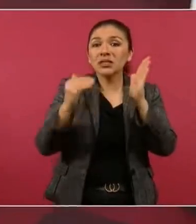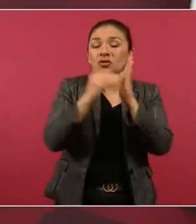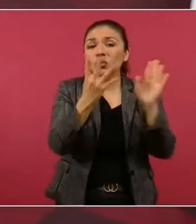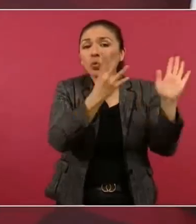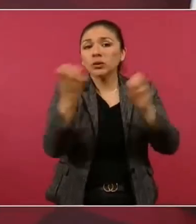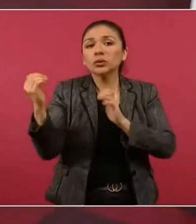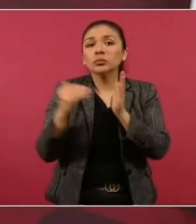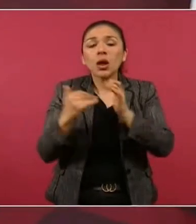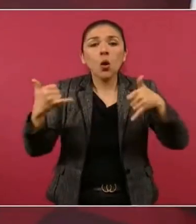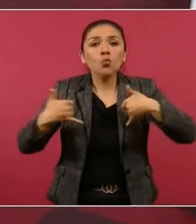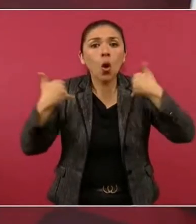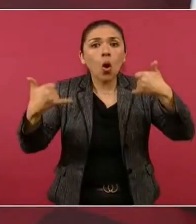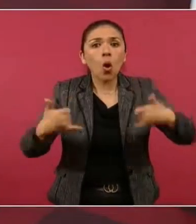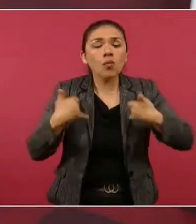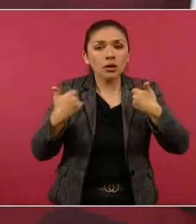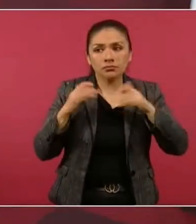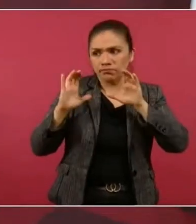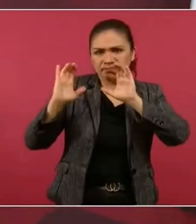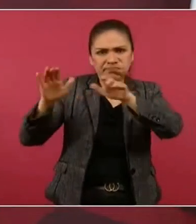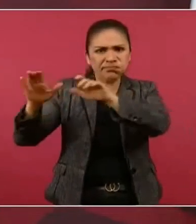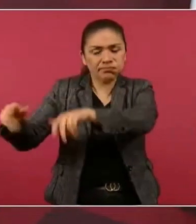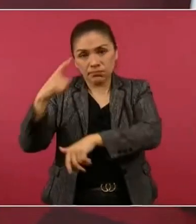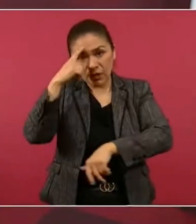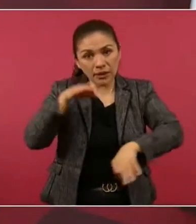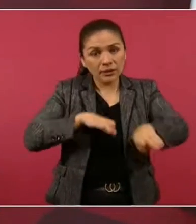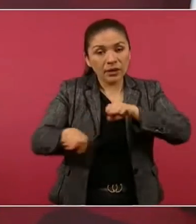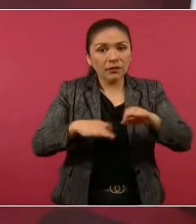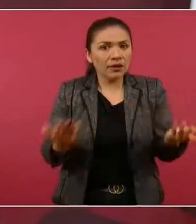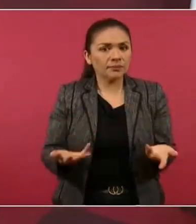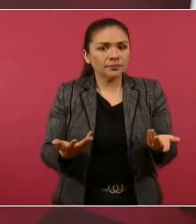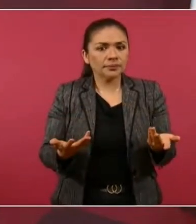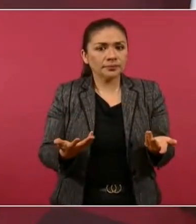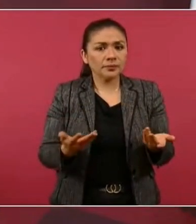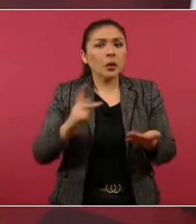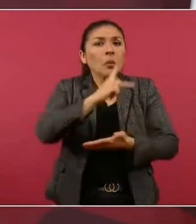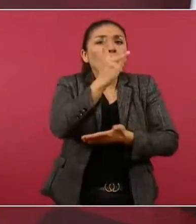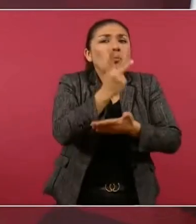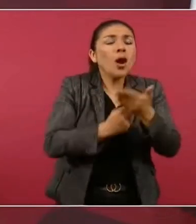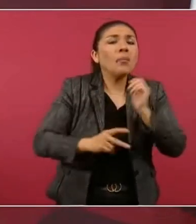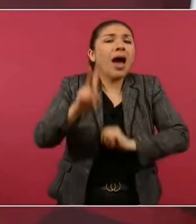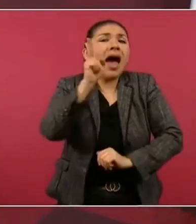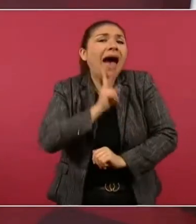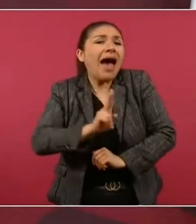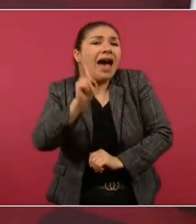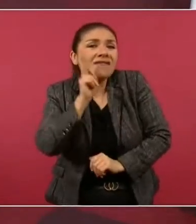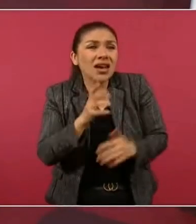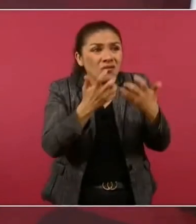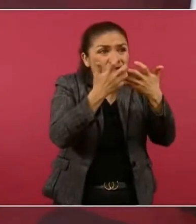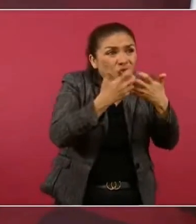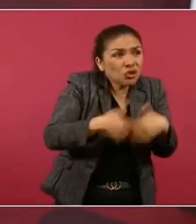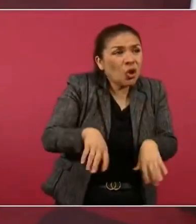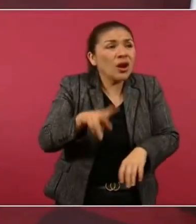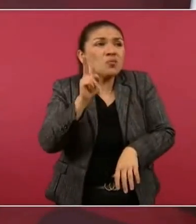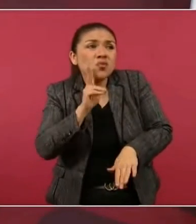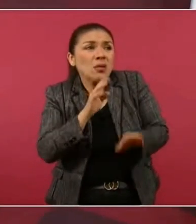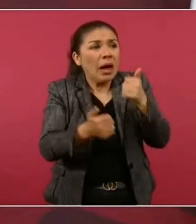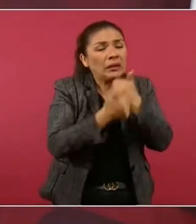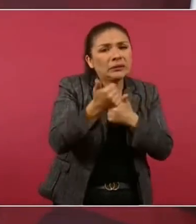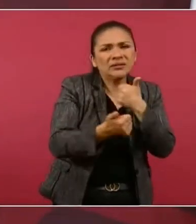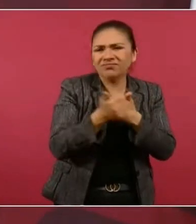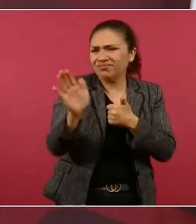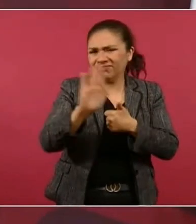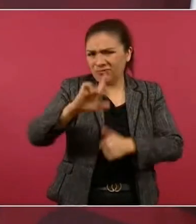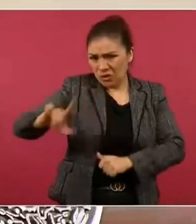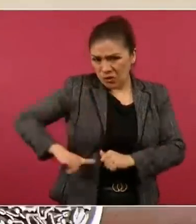jóvenes. O sea, ya no tenemos programas experimentales, porque el gobierno no es un centro de